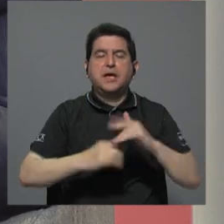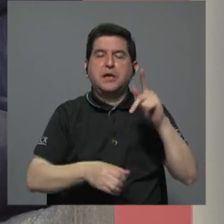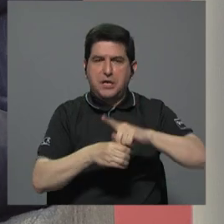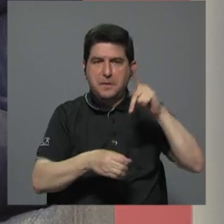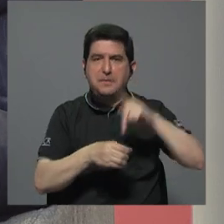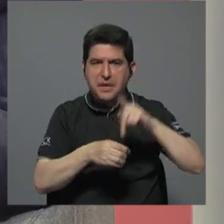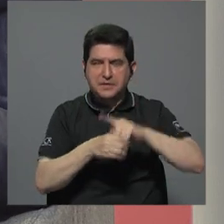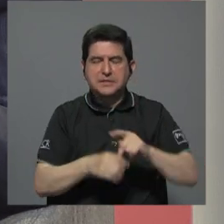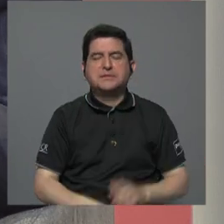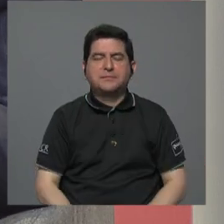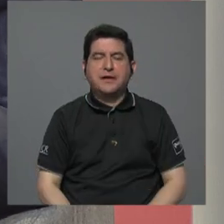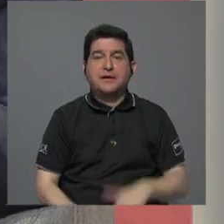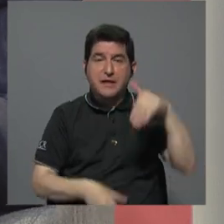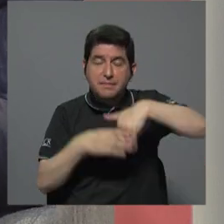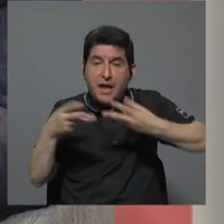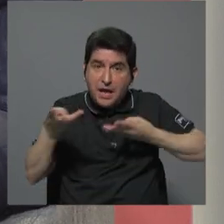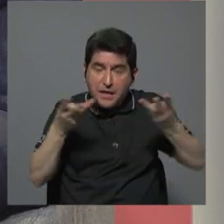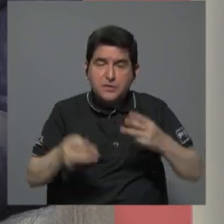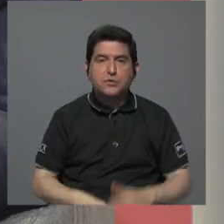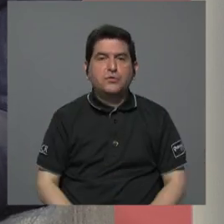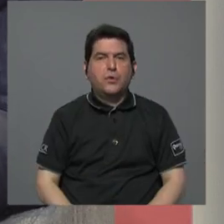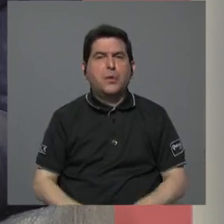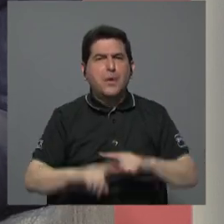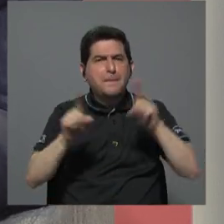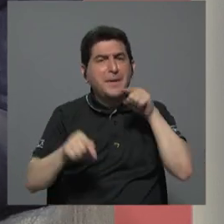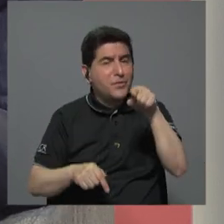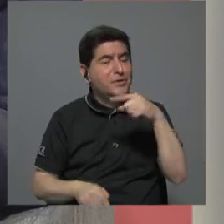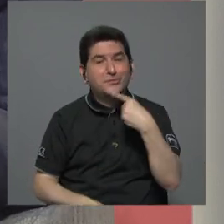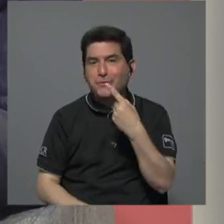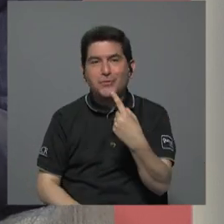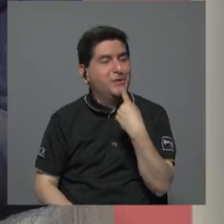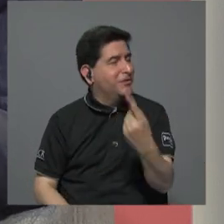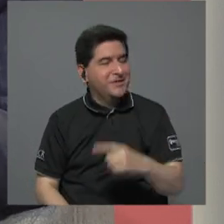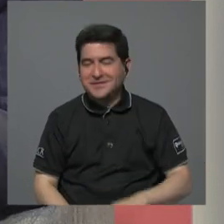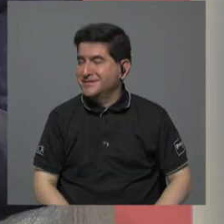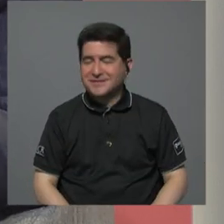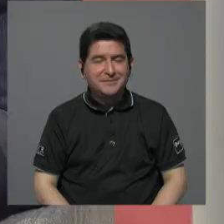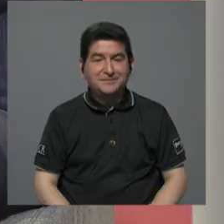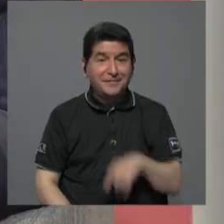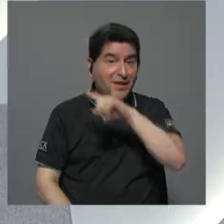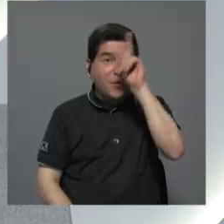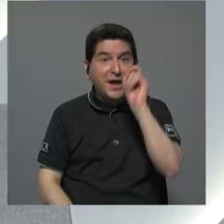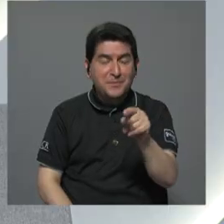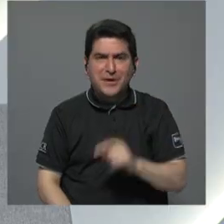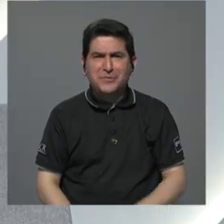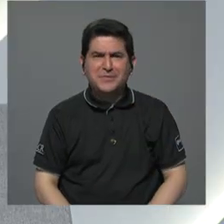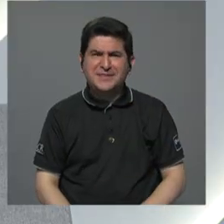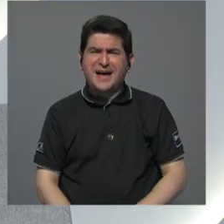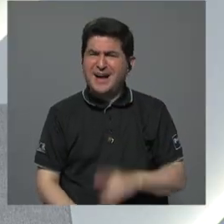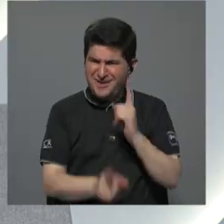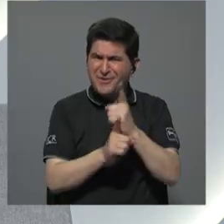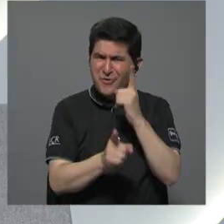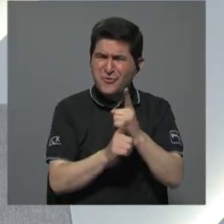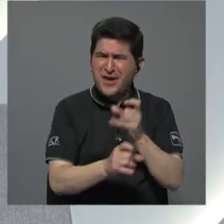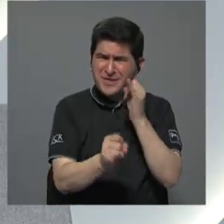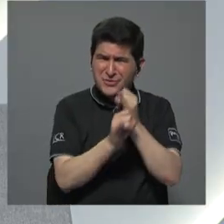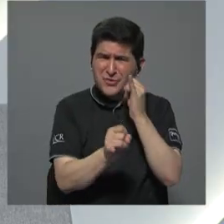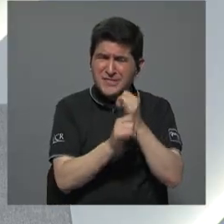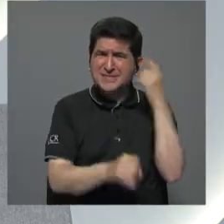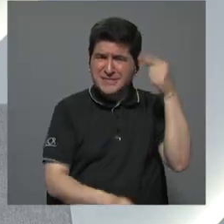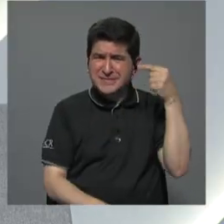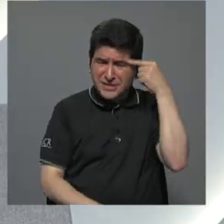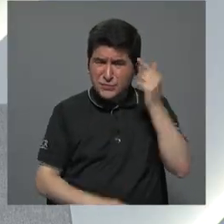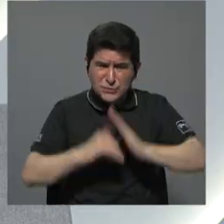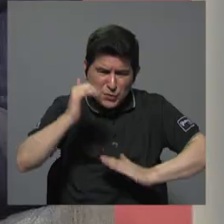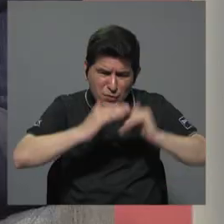como un operador en el mercado ahora el tema es la pero eso no es lo que él dice lo que él está preguntando es que sería conveniente que las instituciones del Estado